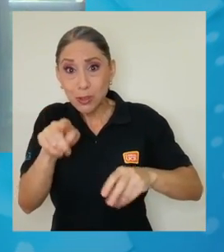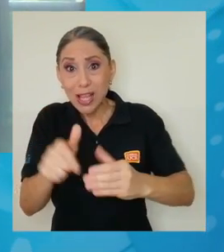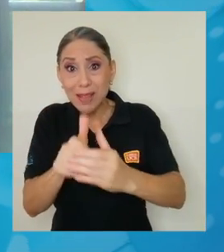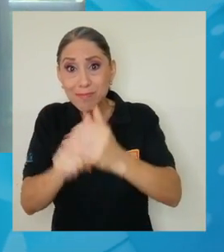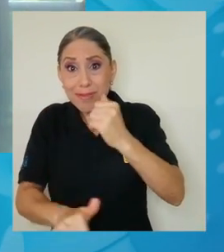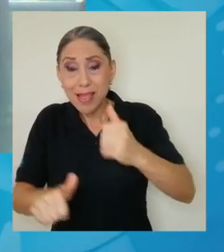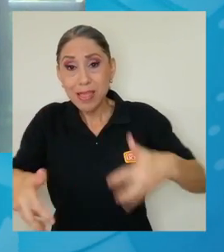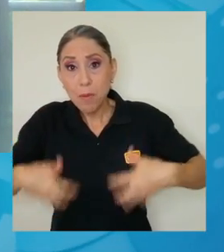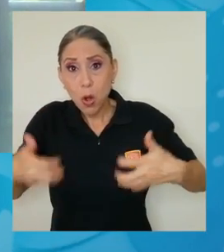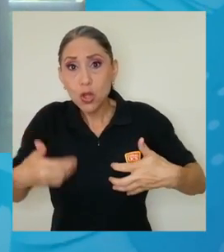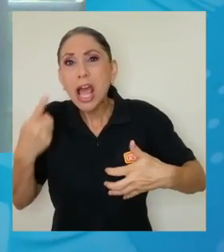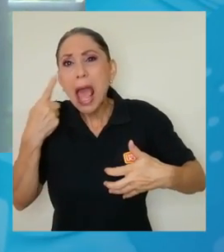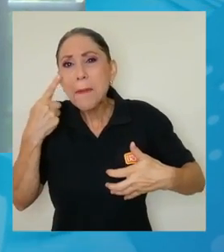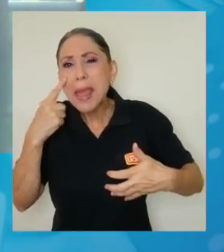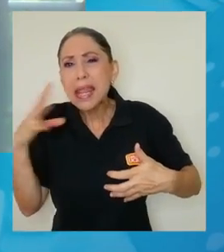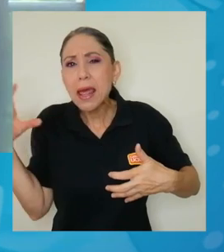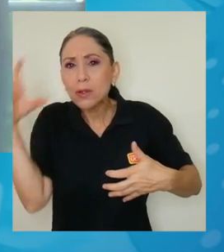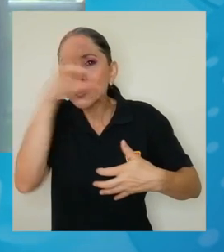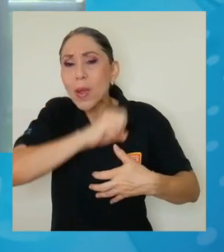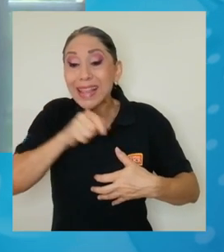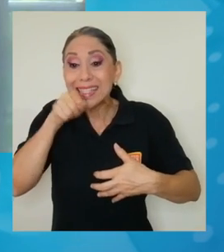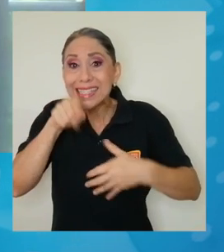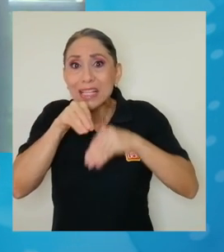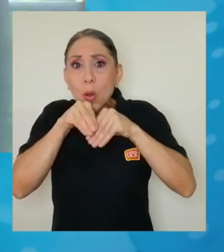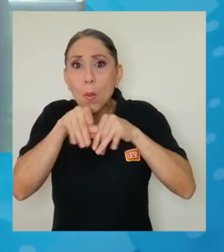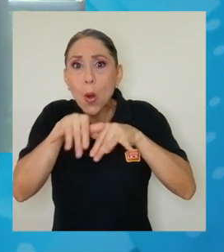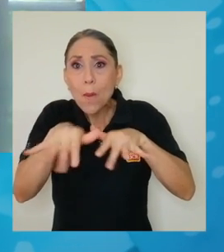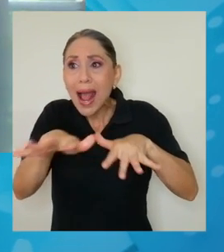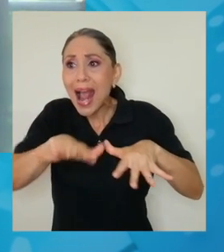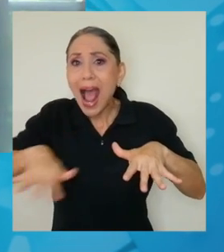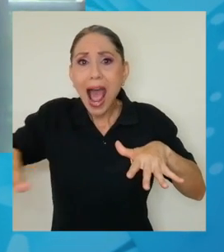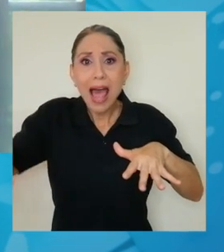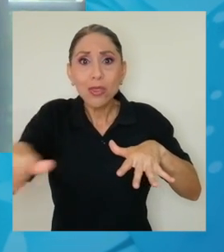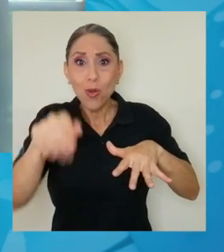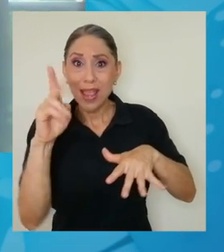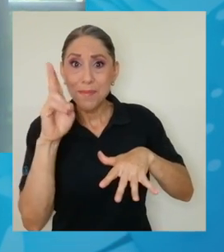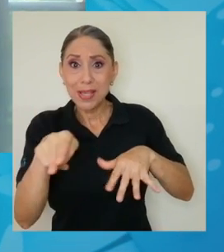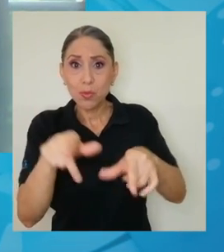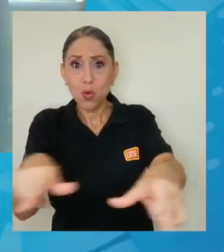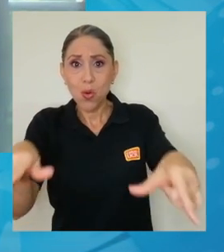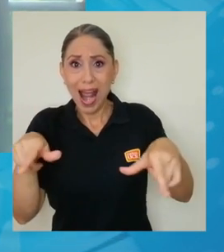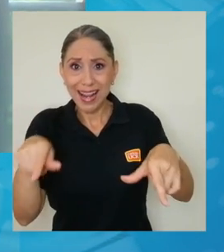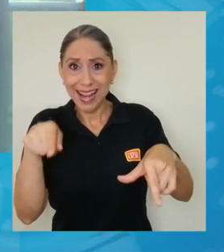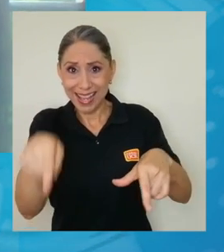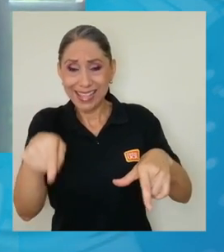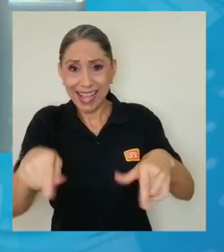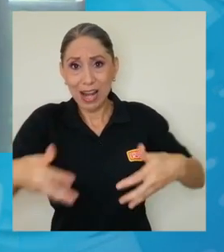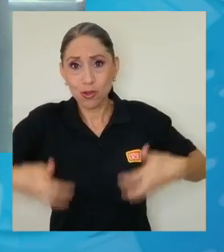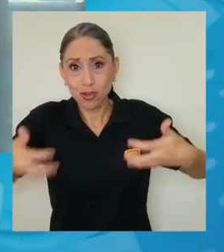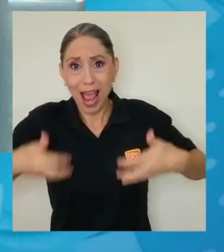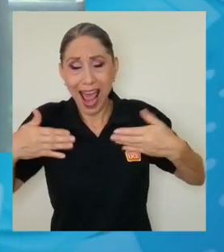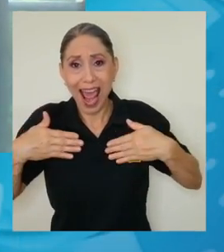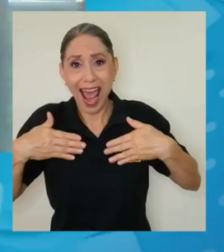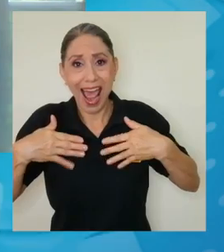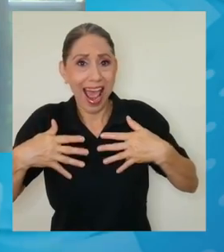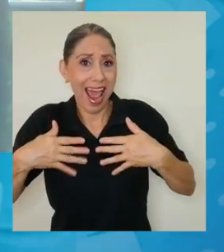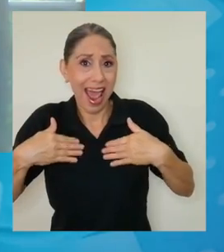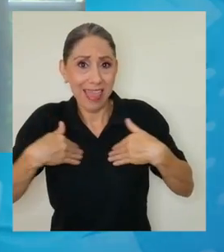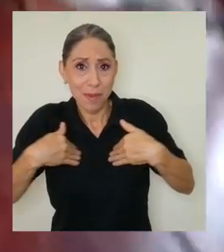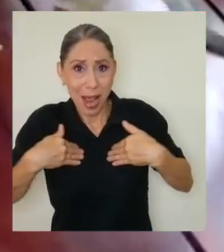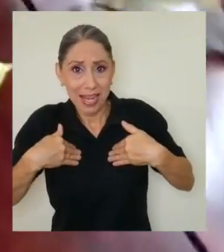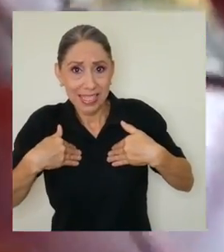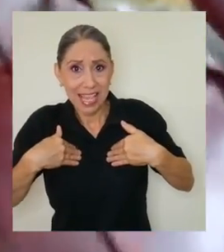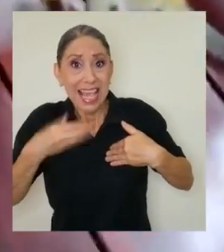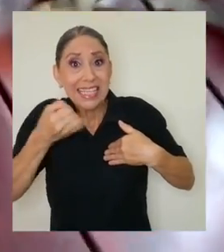están propagando y difundiendo en el mismo centro donde estos animales se encuentran y si están exponiéndose a las personas,